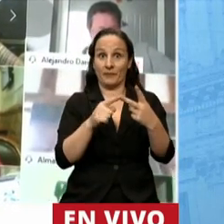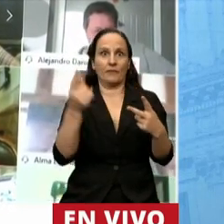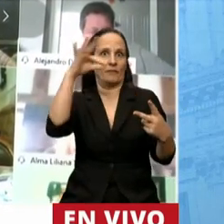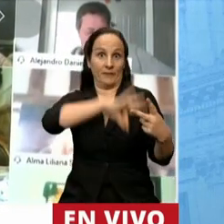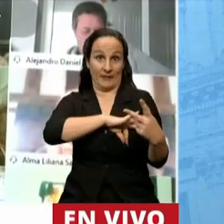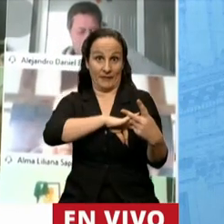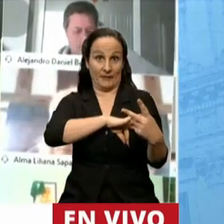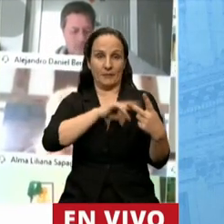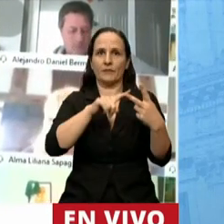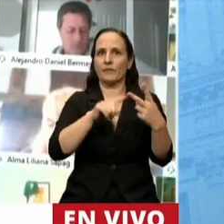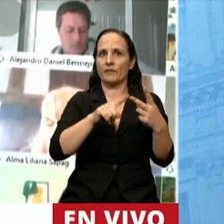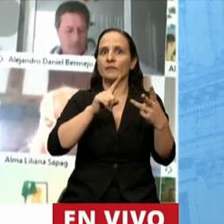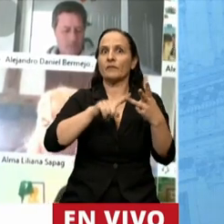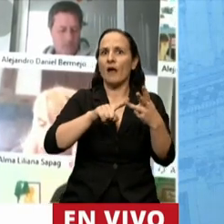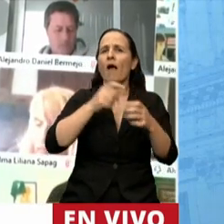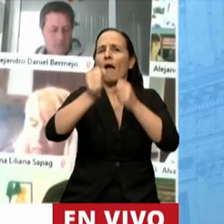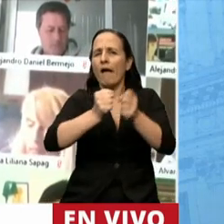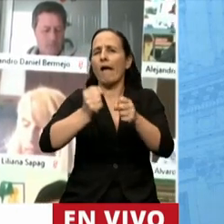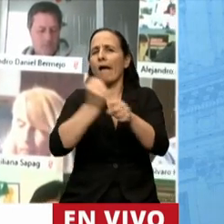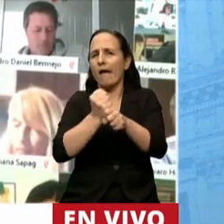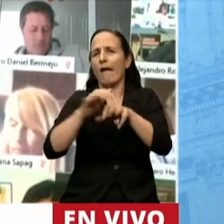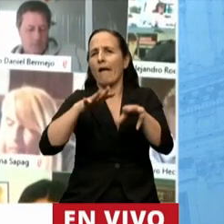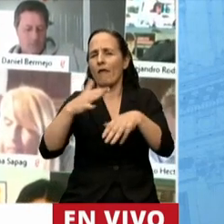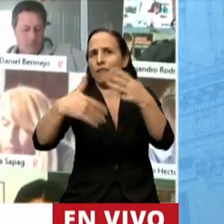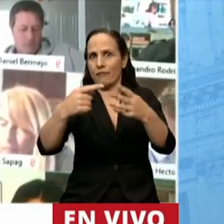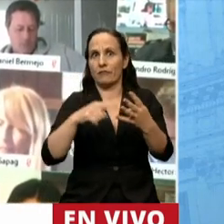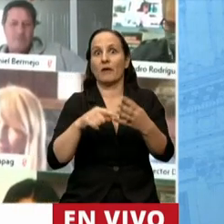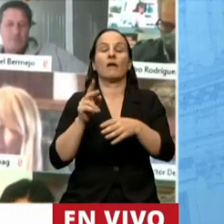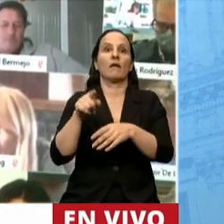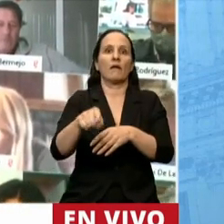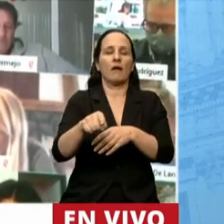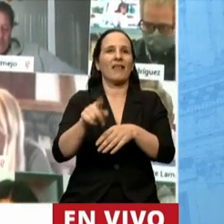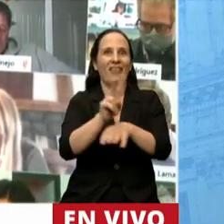el cuidado de la actividad económica y el cuidado de los derechos prioritarios.